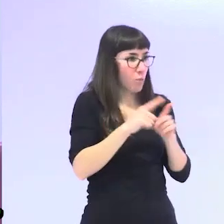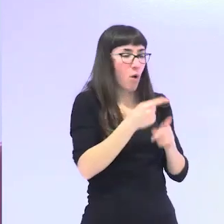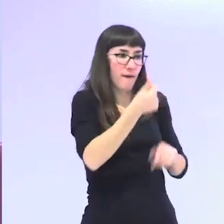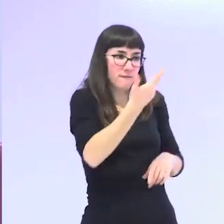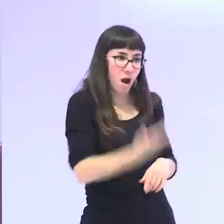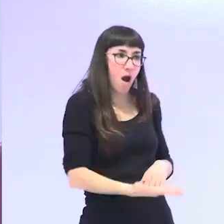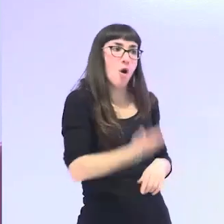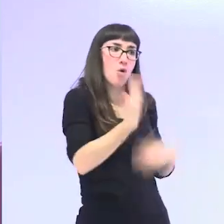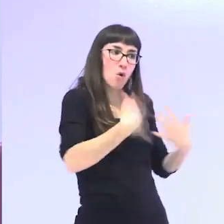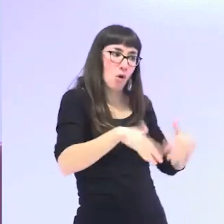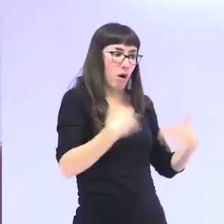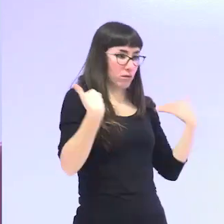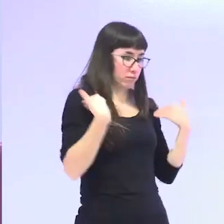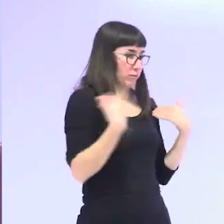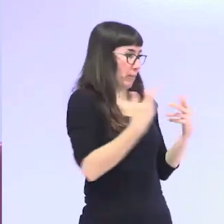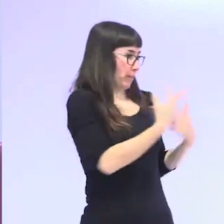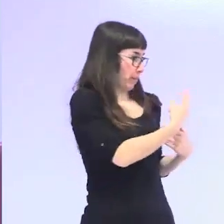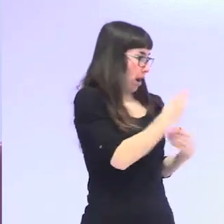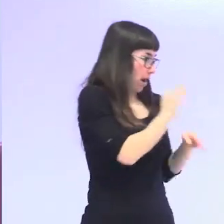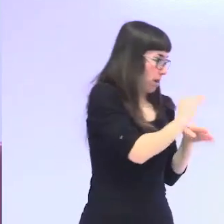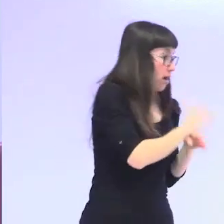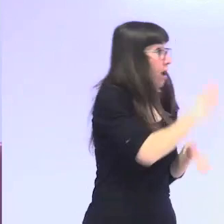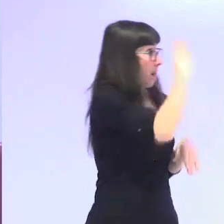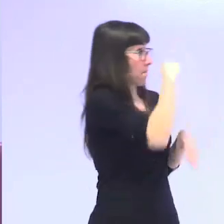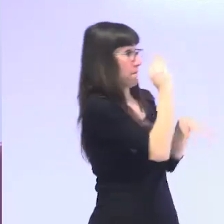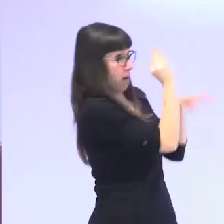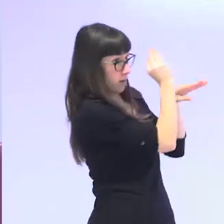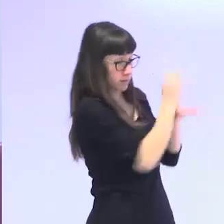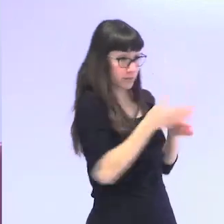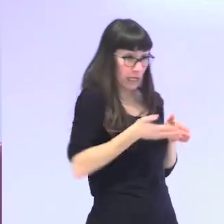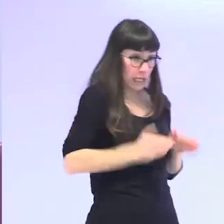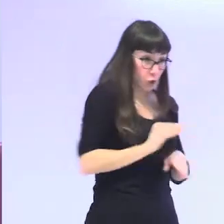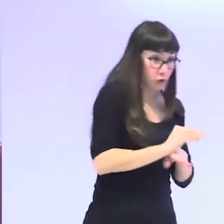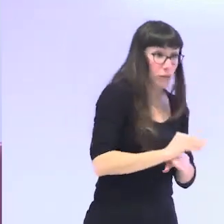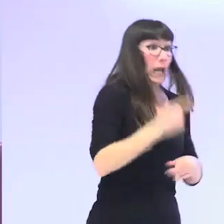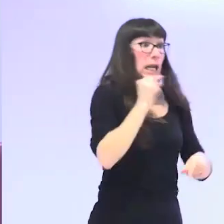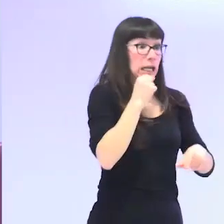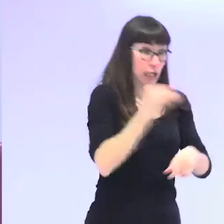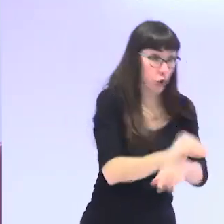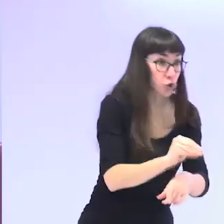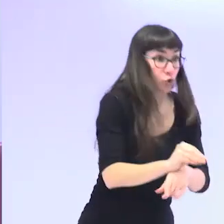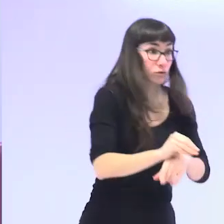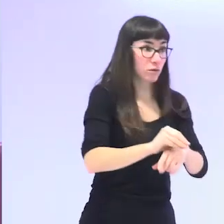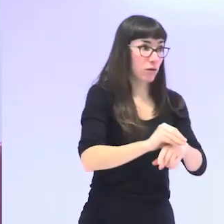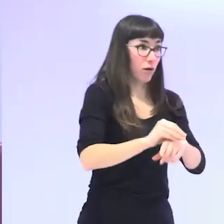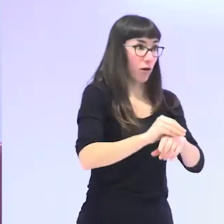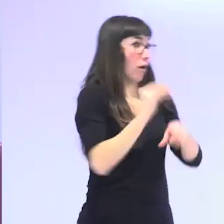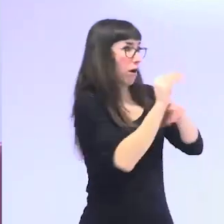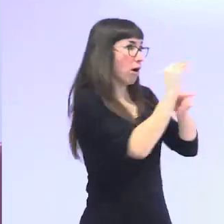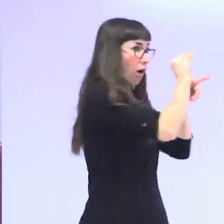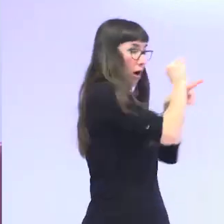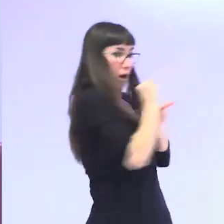familia de nietos de nietas a veces de todos a la vez con una agenda de cuidados impresionante